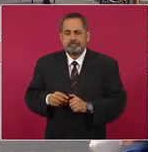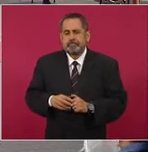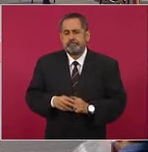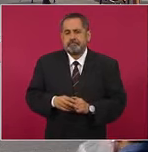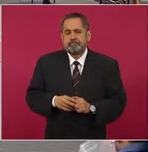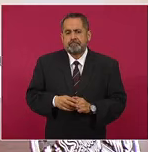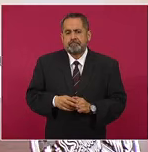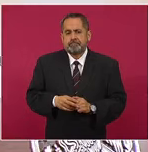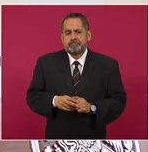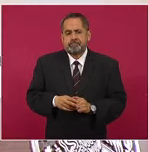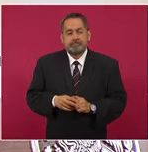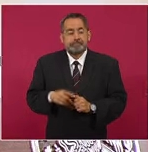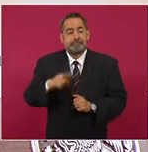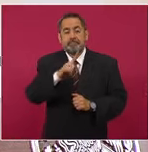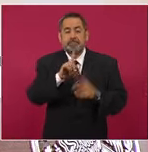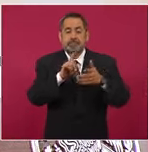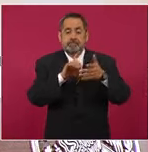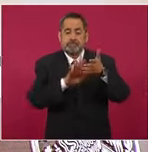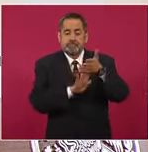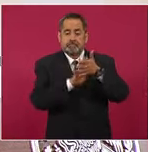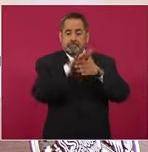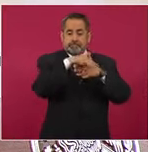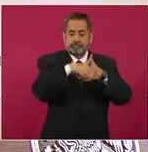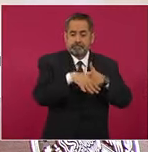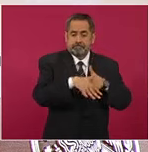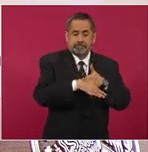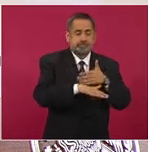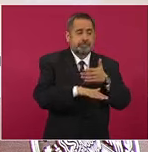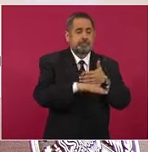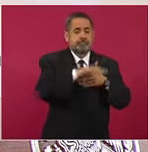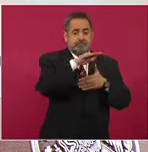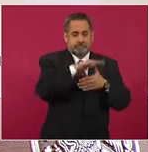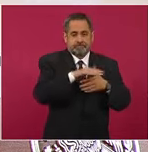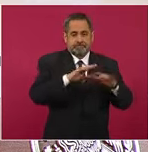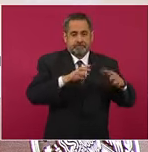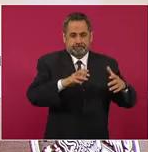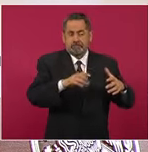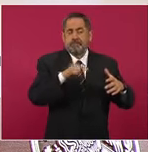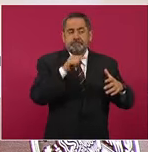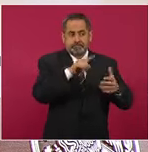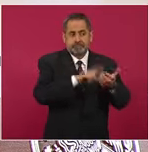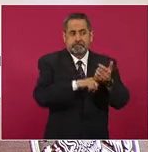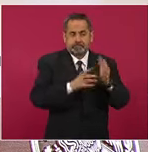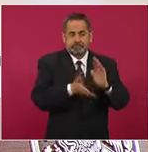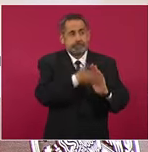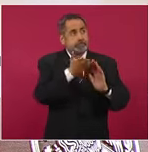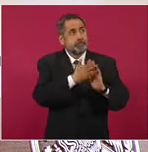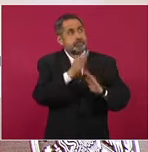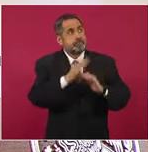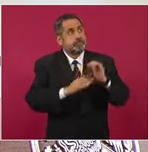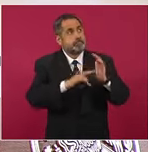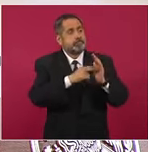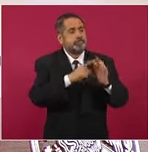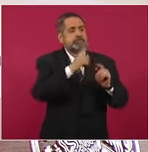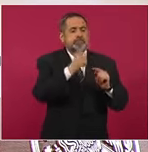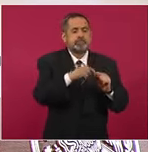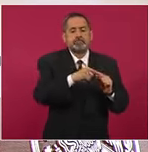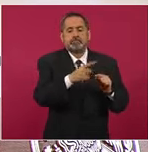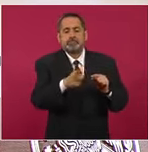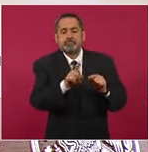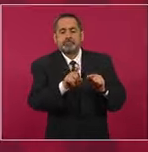las hidráulicas, porque estamos haciendo presas y sistemas de riego